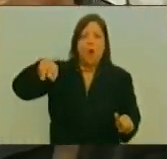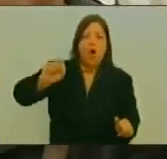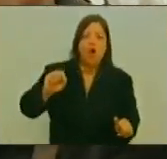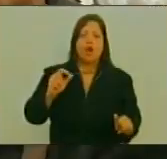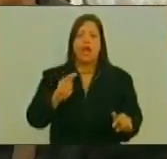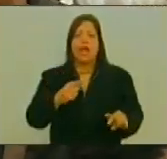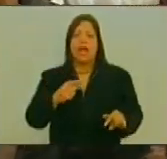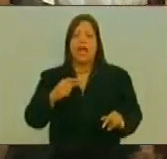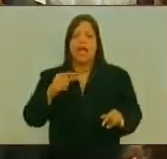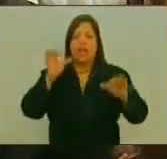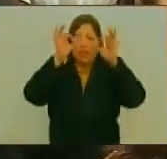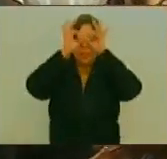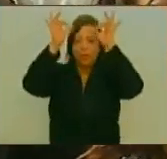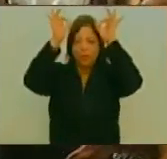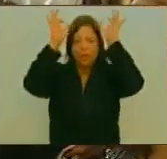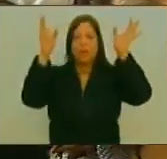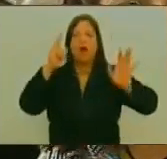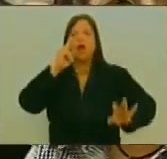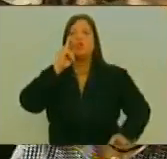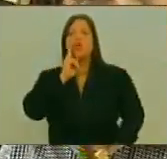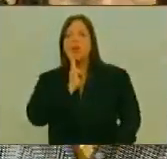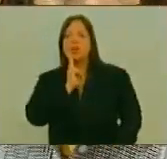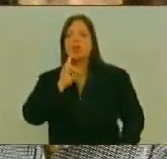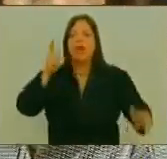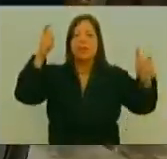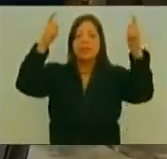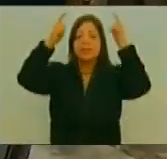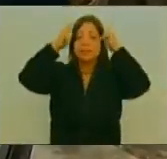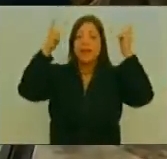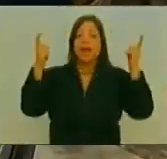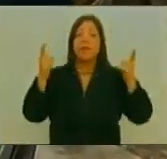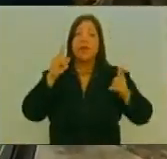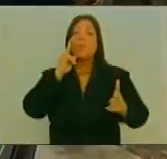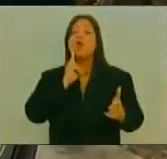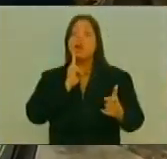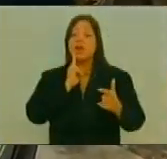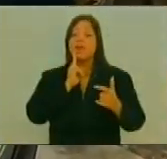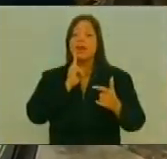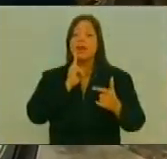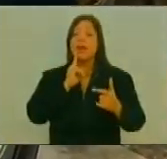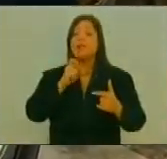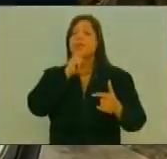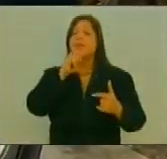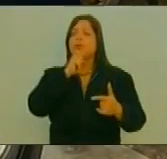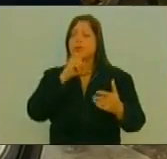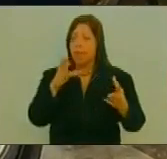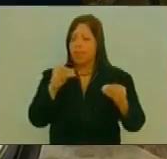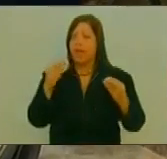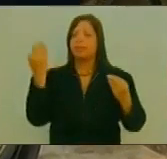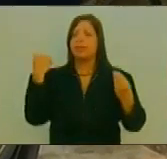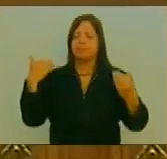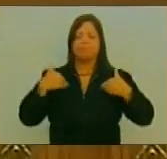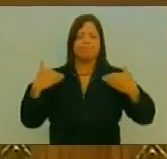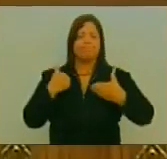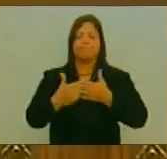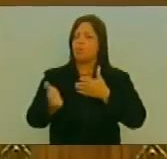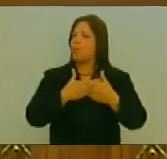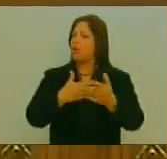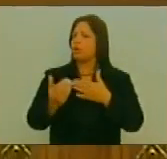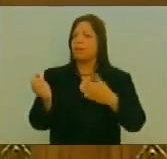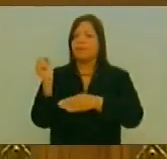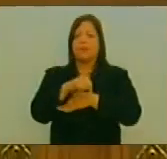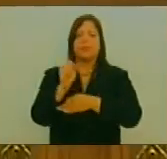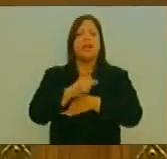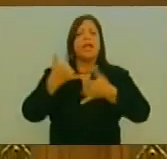Rodríguez De Bolívar Y de Chávez Y siendo Bolívar El hombre De las dificultades Nosotros Siendo sus hijos